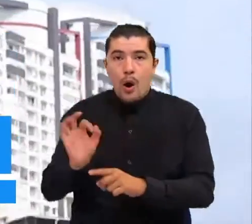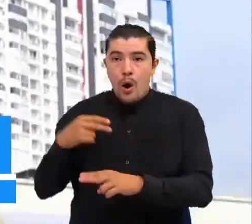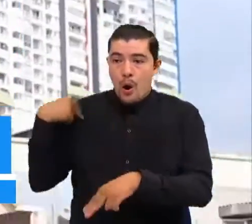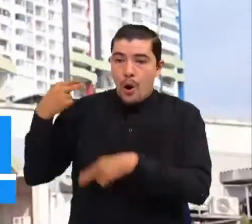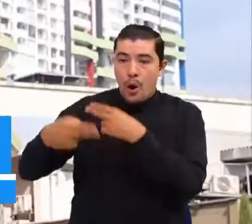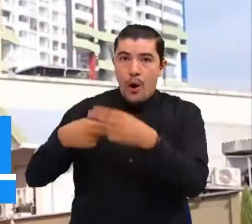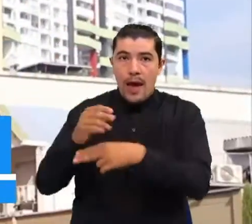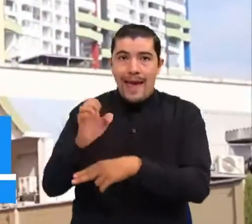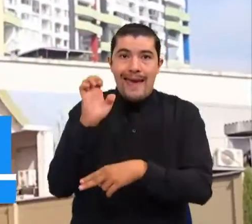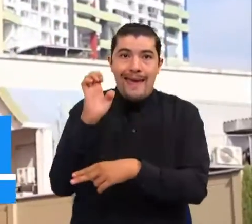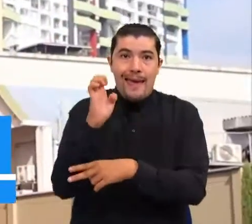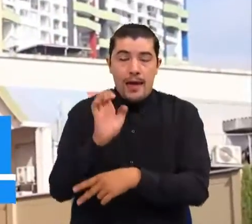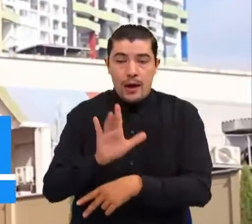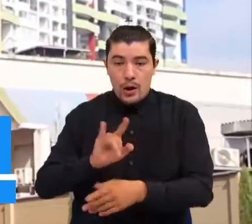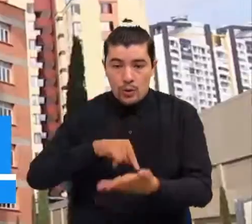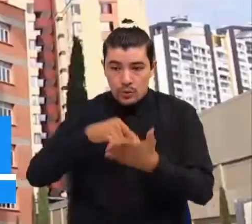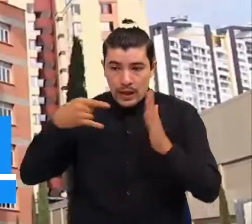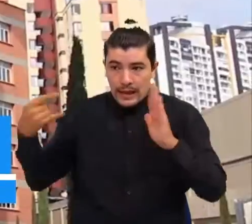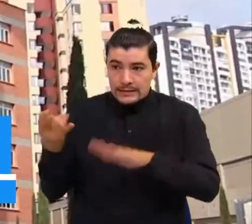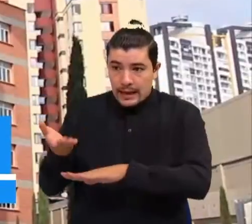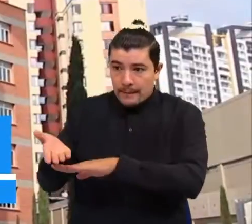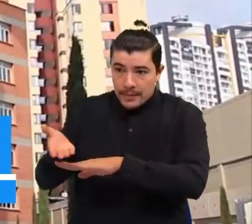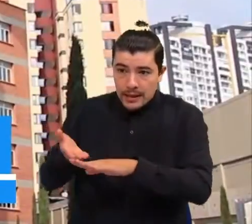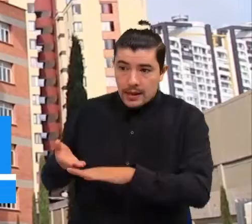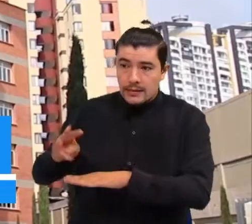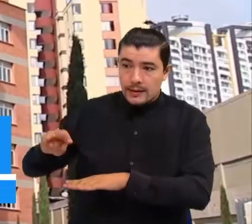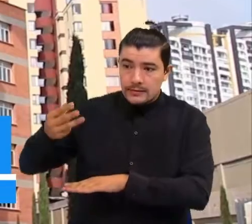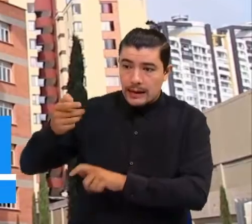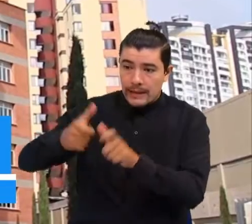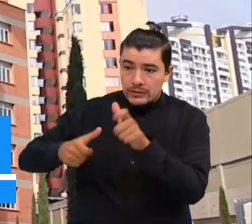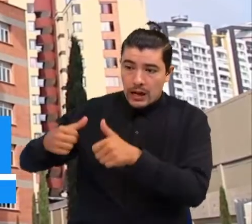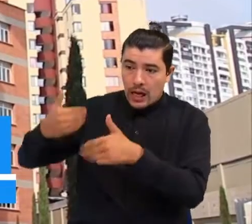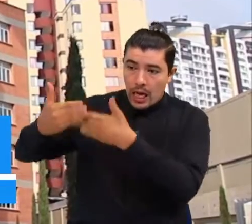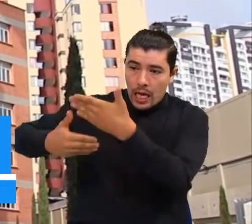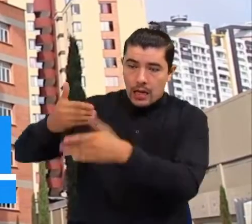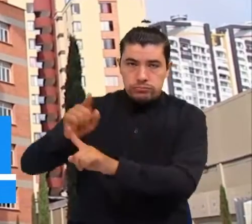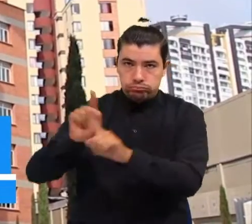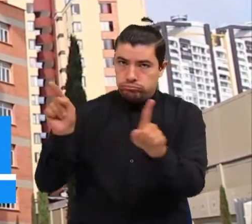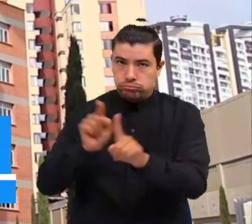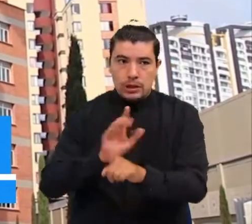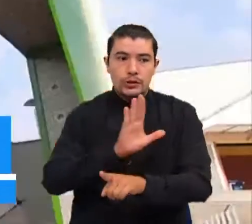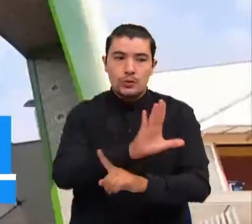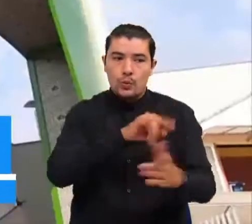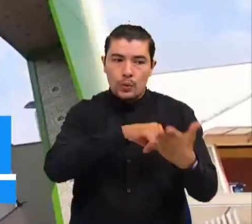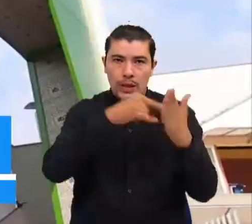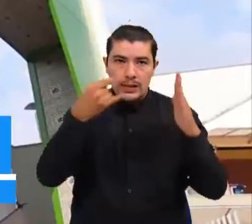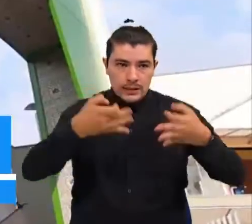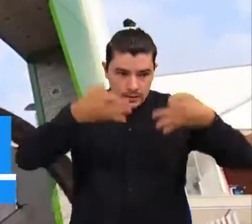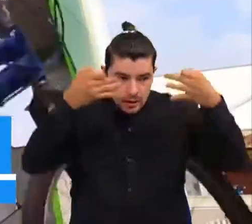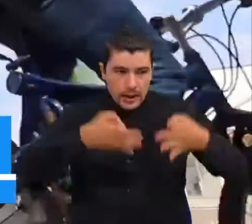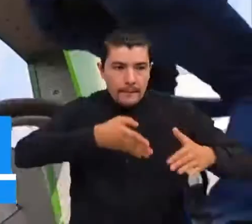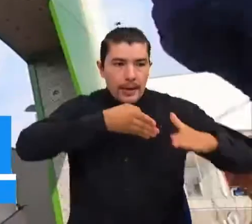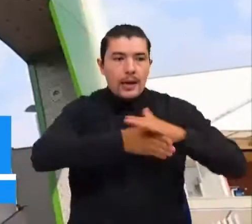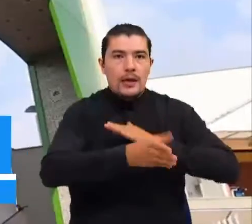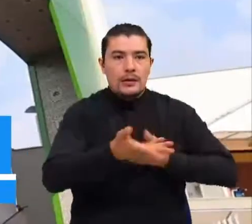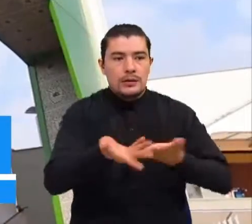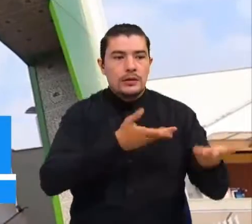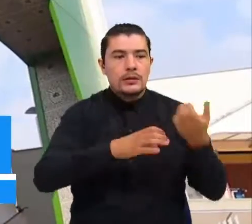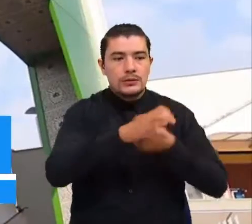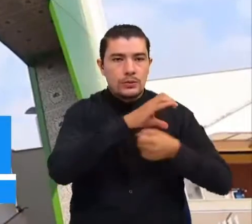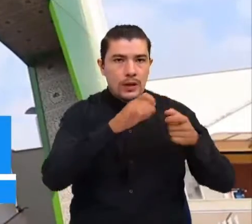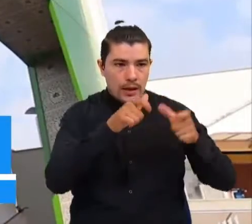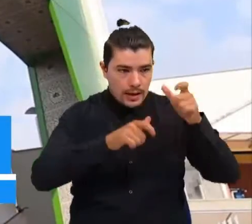UTS no tienen intermediarios. Los procesos de admisiones se realizan a través de sus canales oficiales de información y atención.